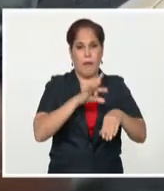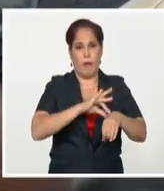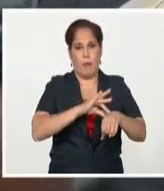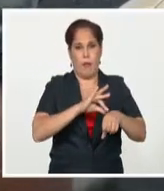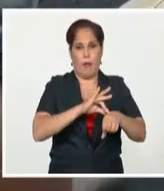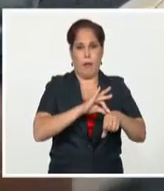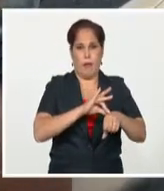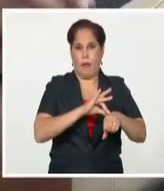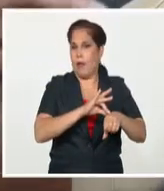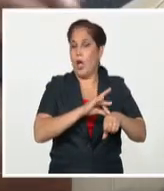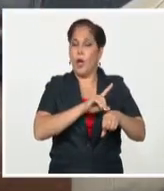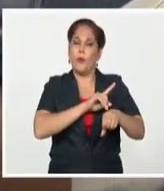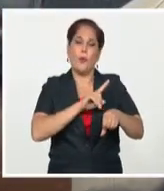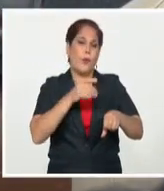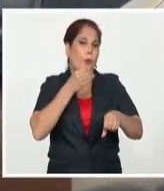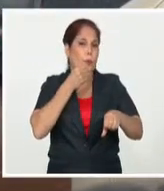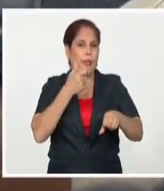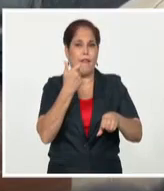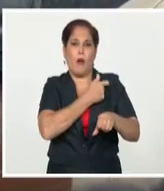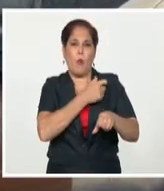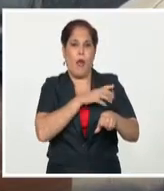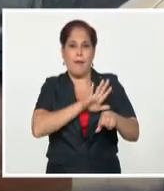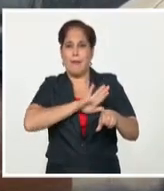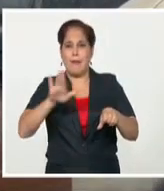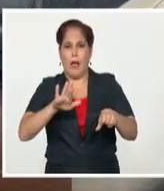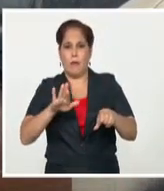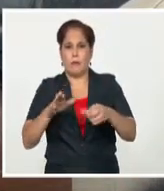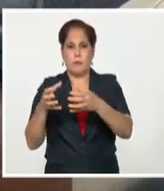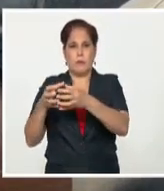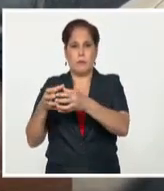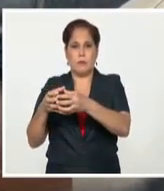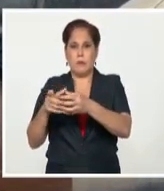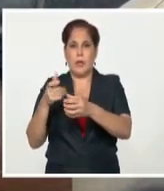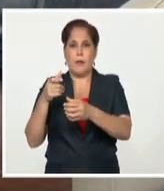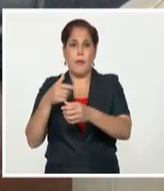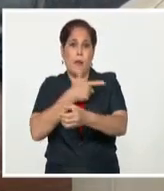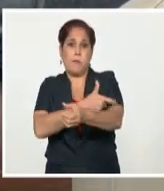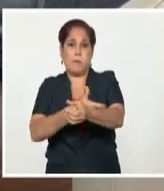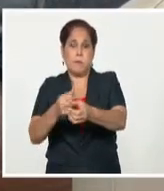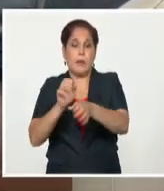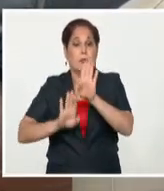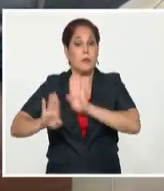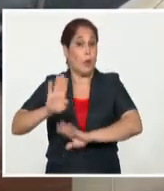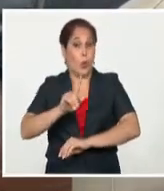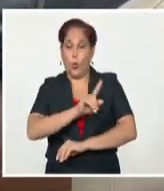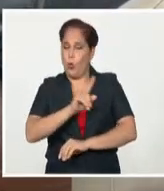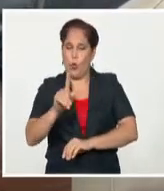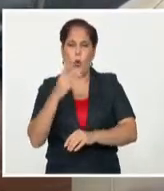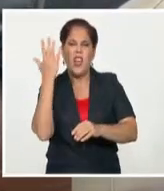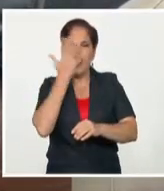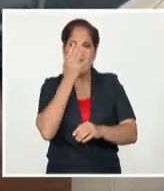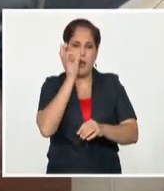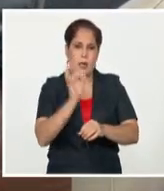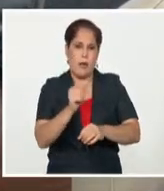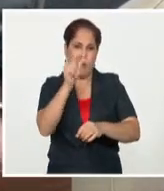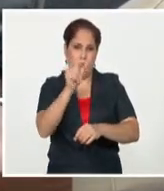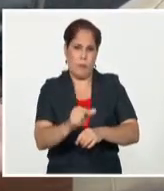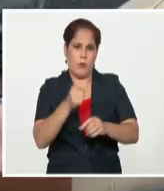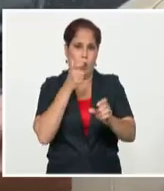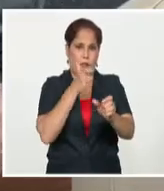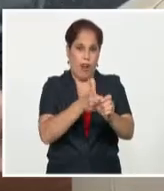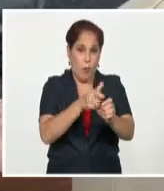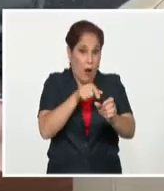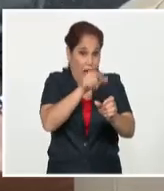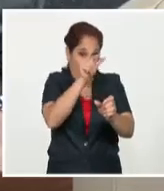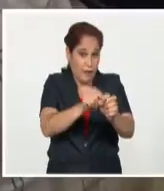No se trata de vacunar y sacar o hacer una extracción de sangre o evaluar una respuesta inmune, no, se trata de ver qué impacto tiene la enfermedad, por tanto, hay